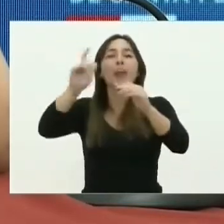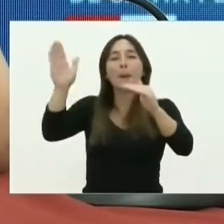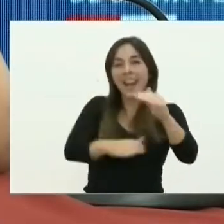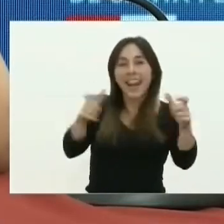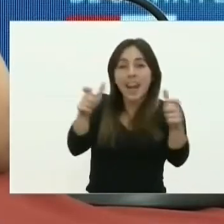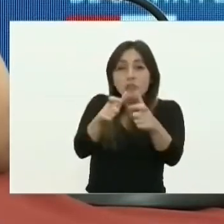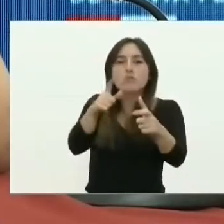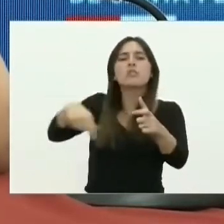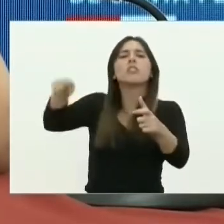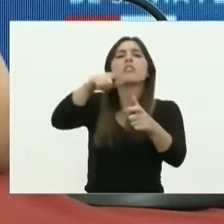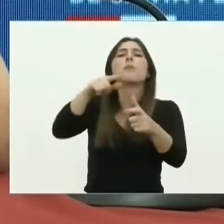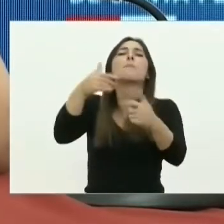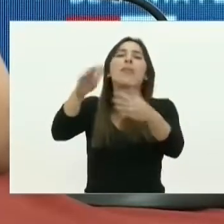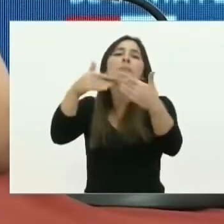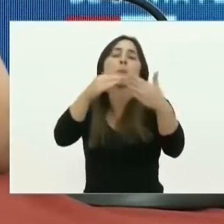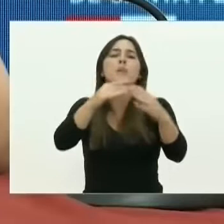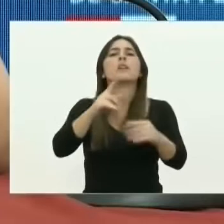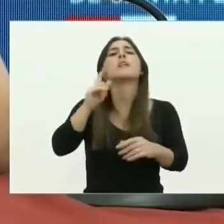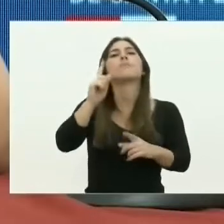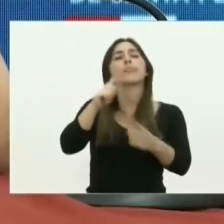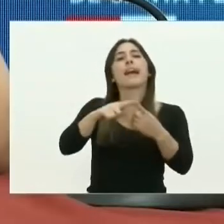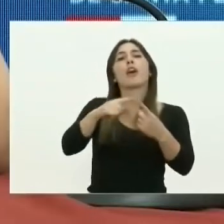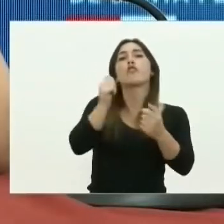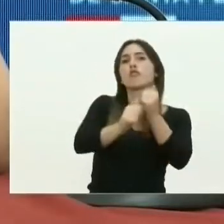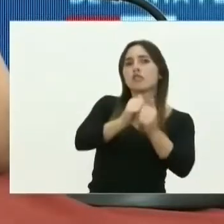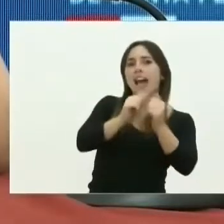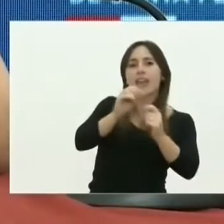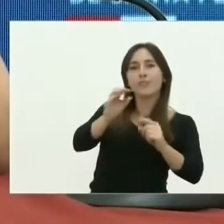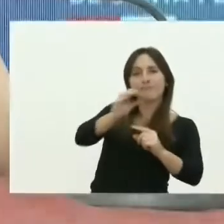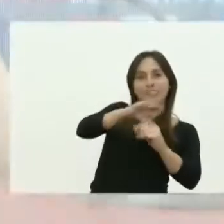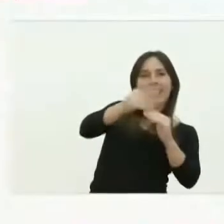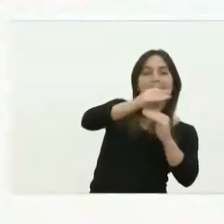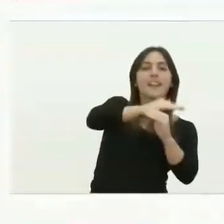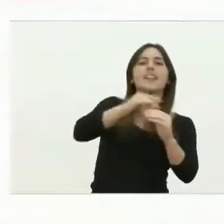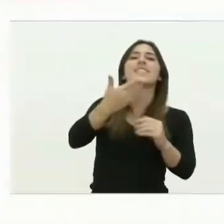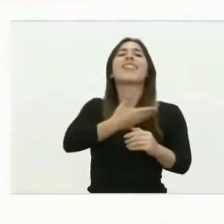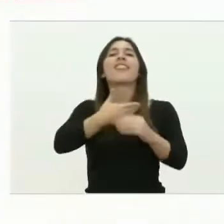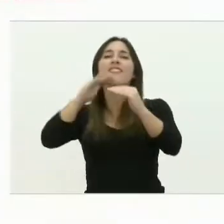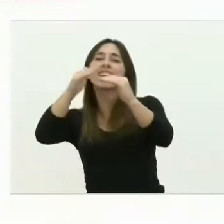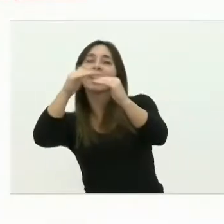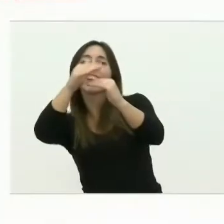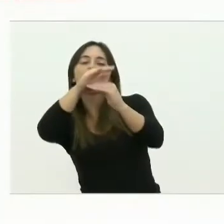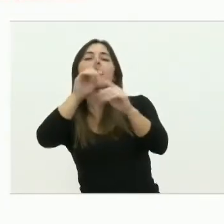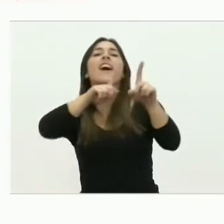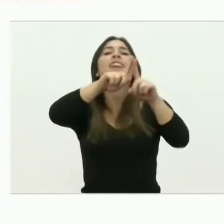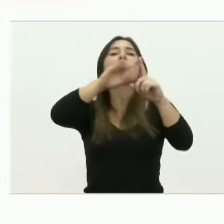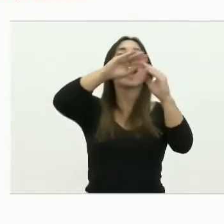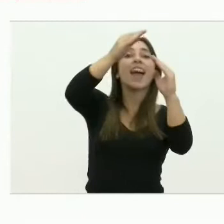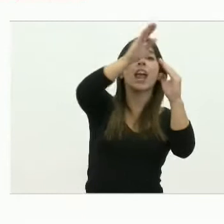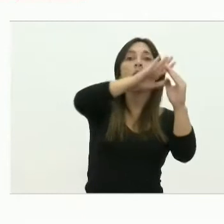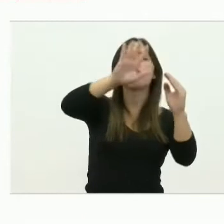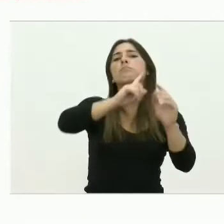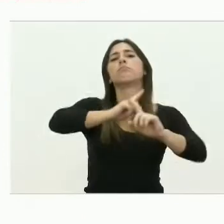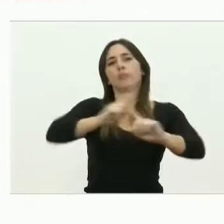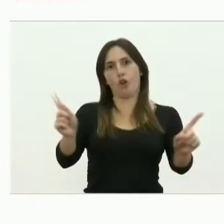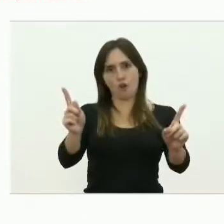Y con la clara excepción de Rosario, Gran Rosario, Santa Fe, Gran Santa Fe y la región de Rafaela. ¿Por qué?